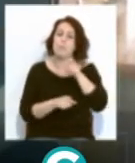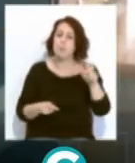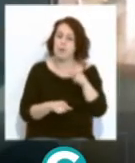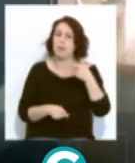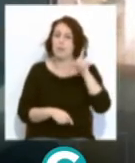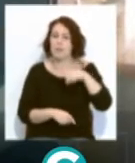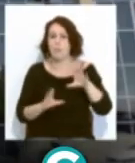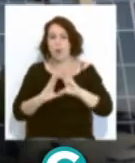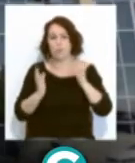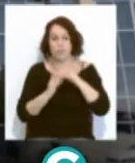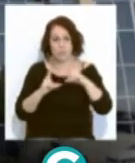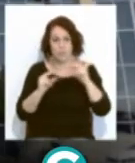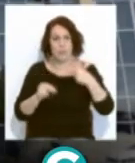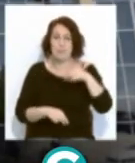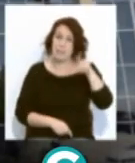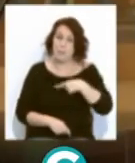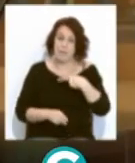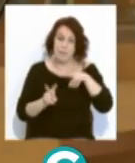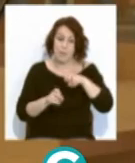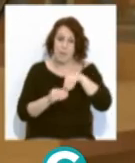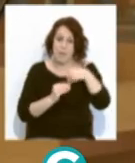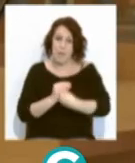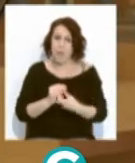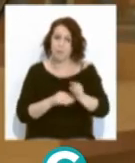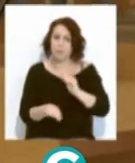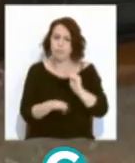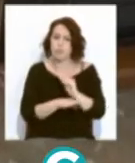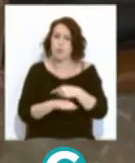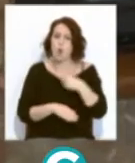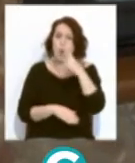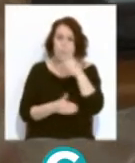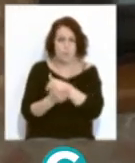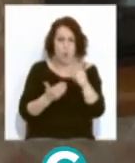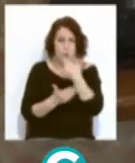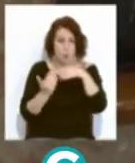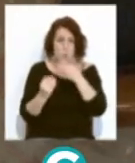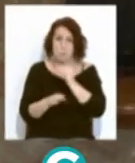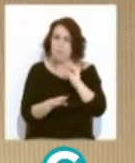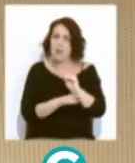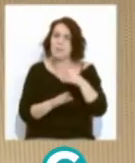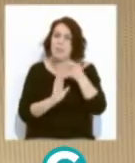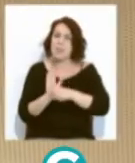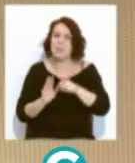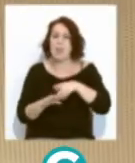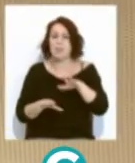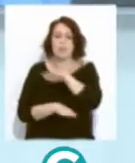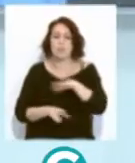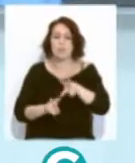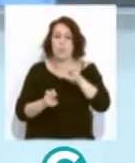toda la comunidad universitaria, como en el aspecto material, con una inversión superior al millón de euros en medidas y nuevos equipamientos.